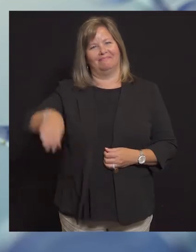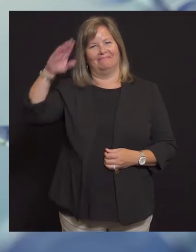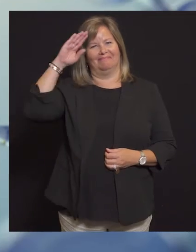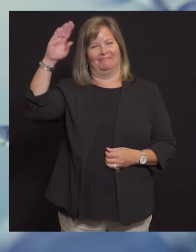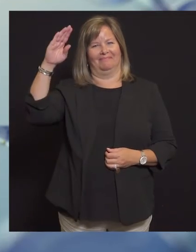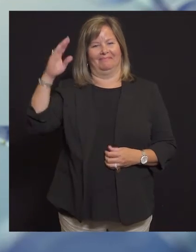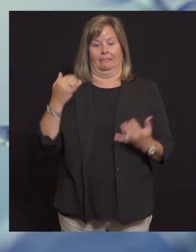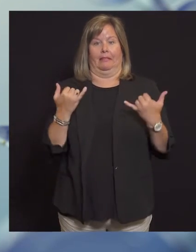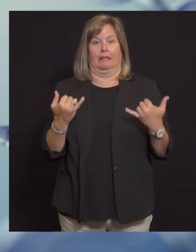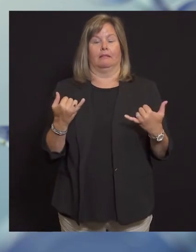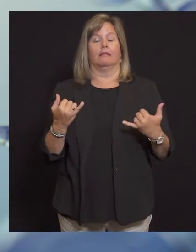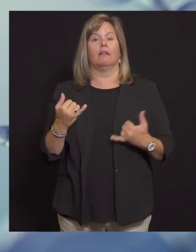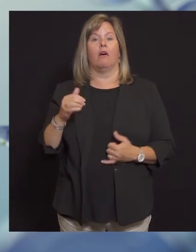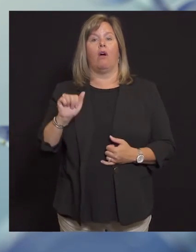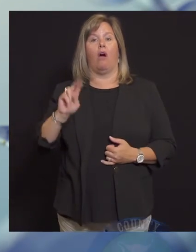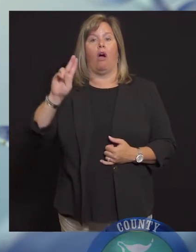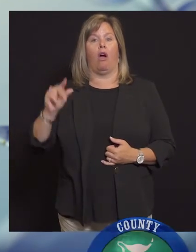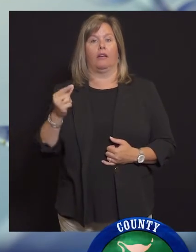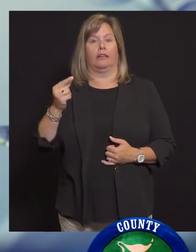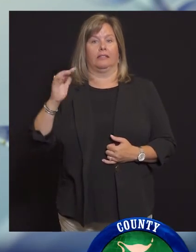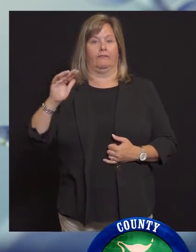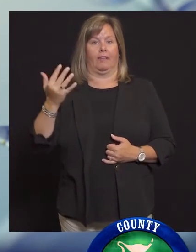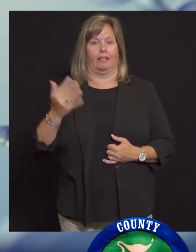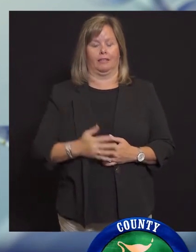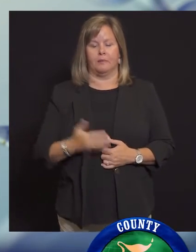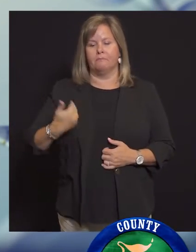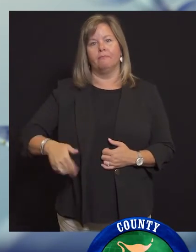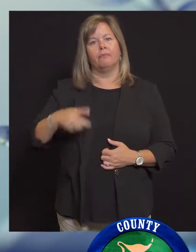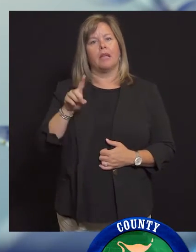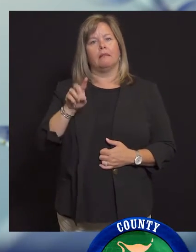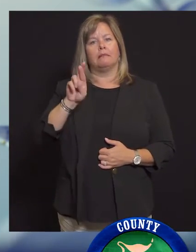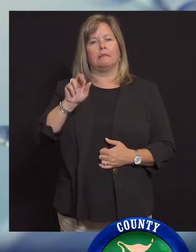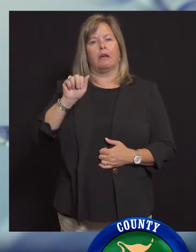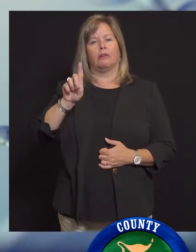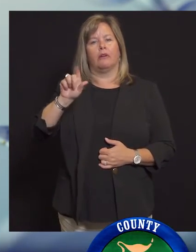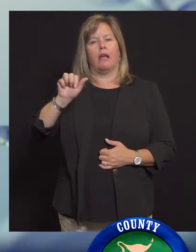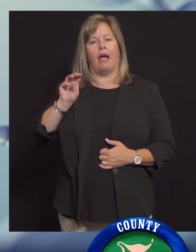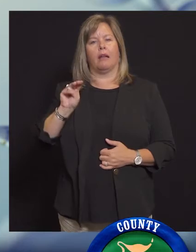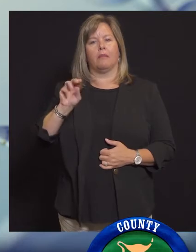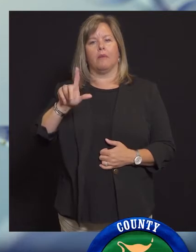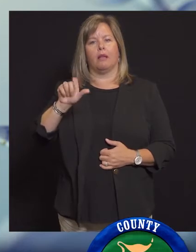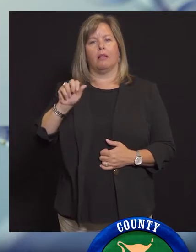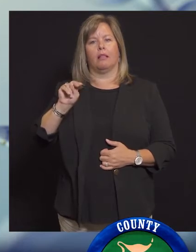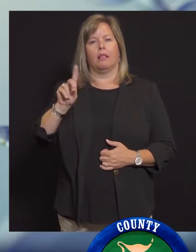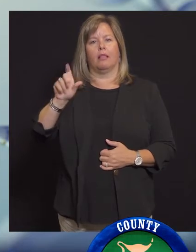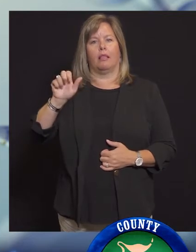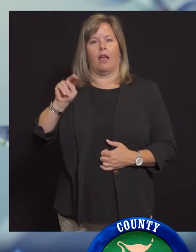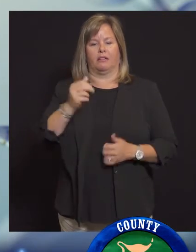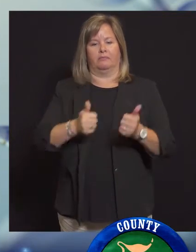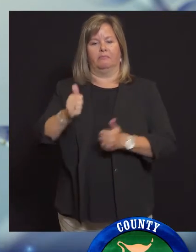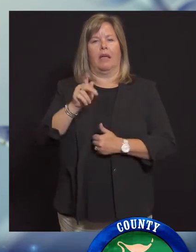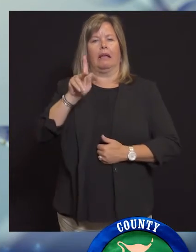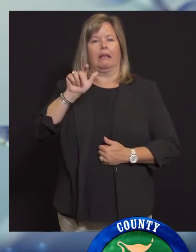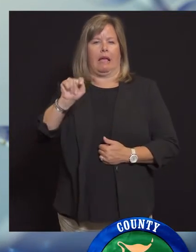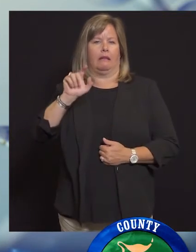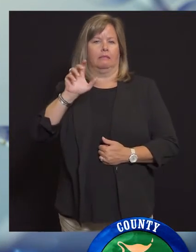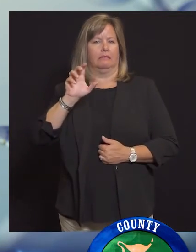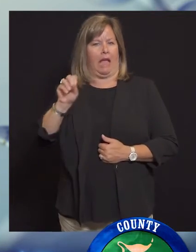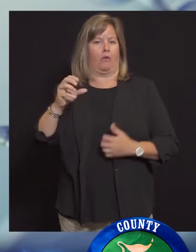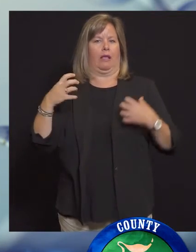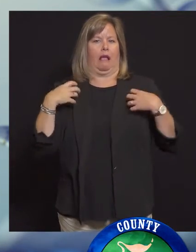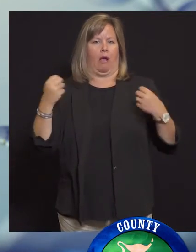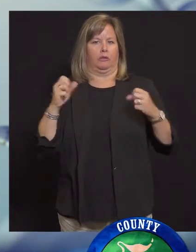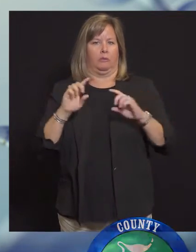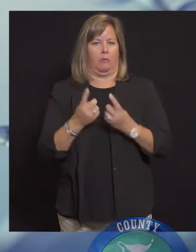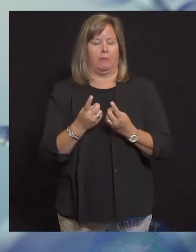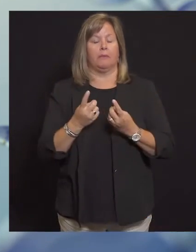Hola a todos, hoy es el 5 de agosto. Soy el Dr. Armlanden, director del Departamento de Salud del Condado de Kent, aquí para la actualización de esta semana de